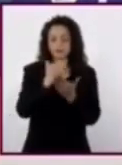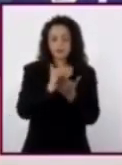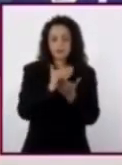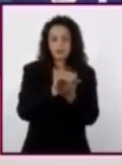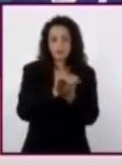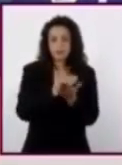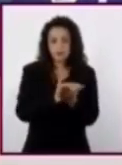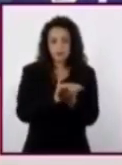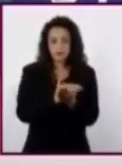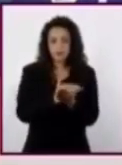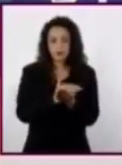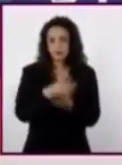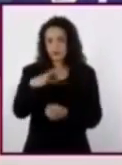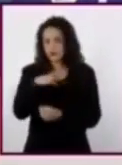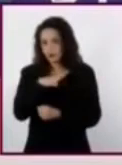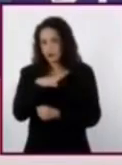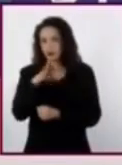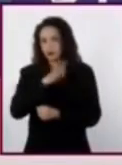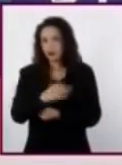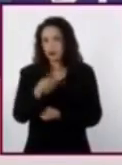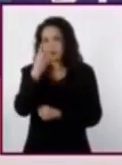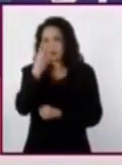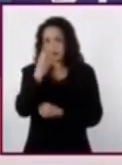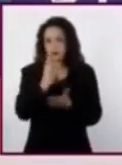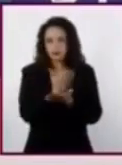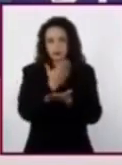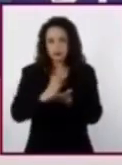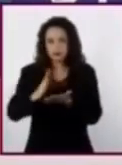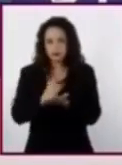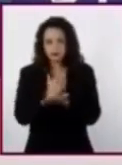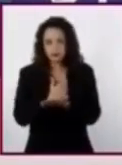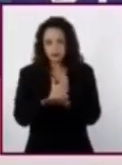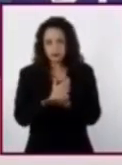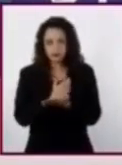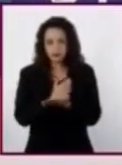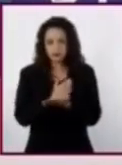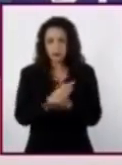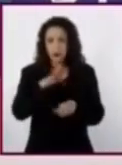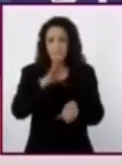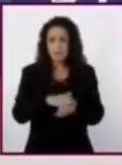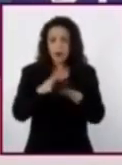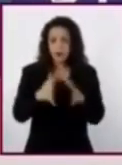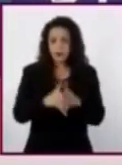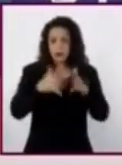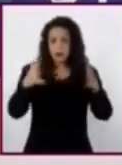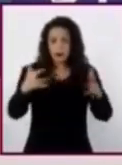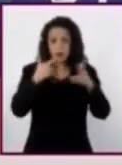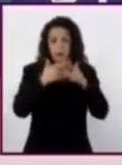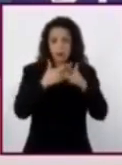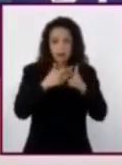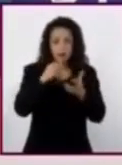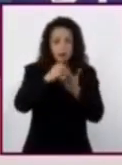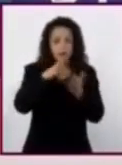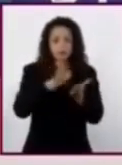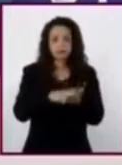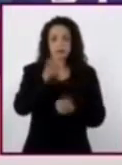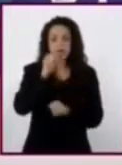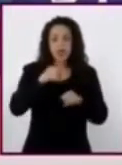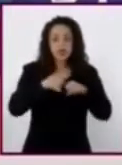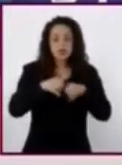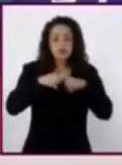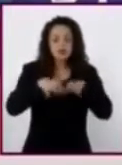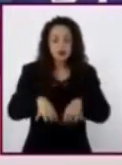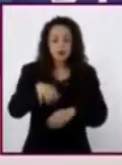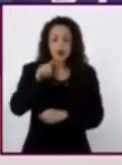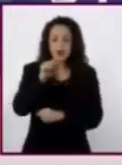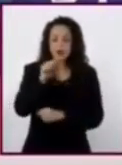se dividen en tres partes. En el espacio más grande se registra la información del